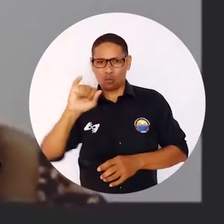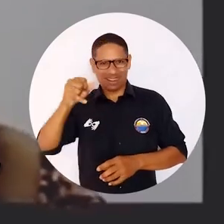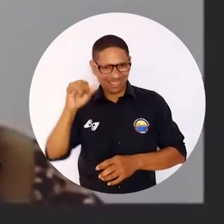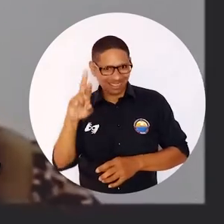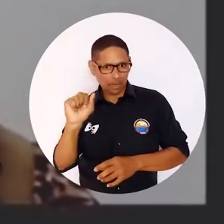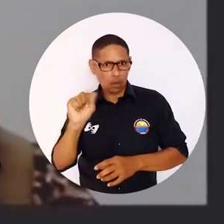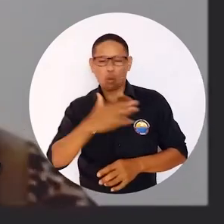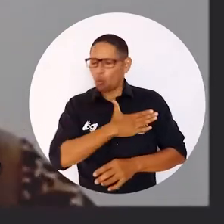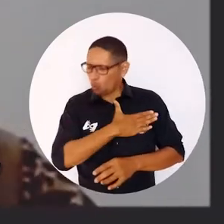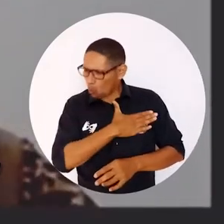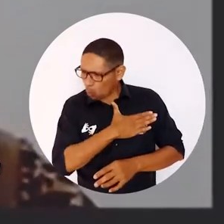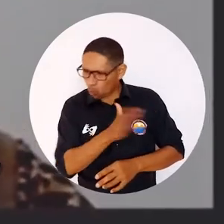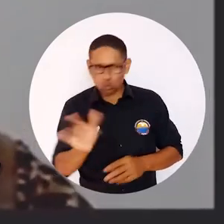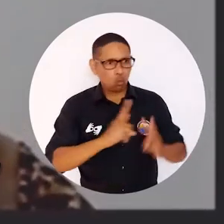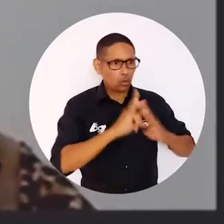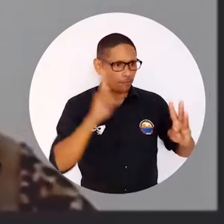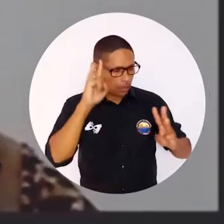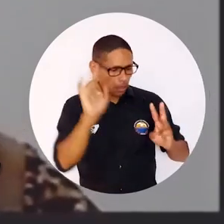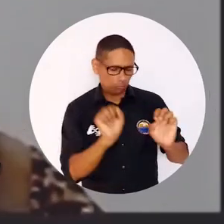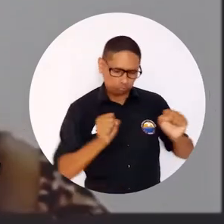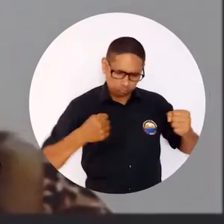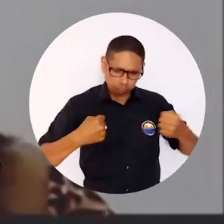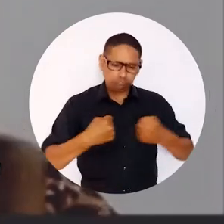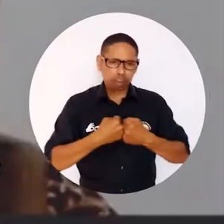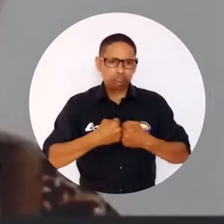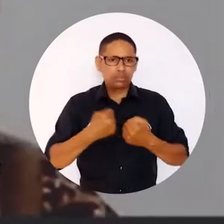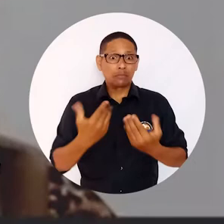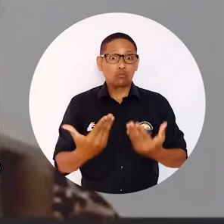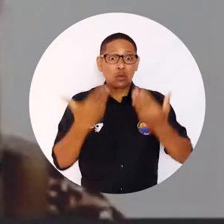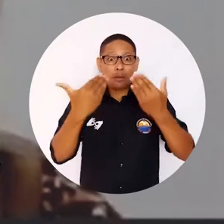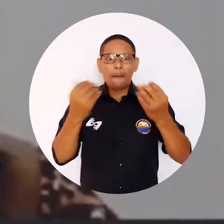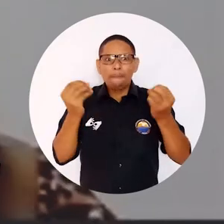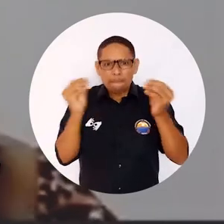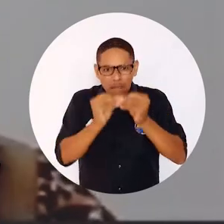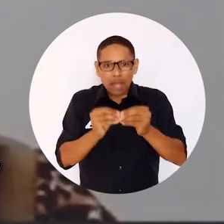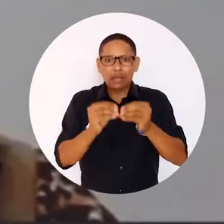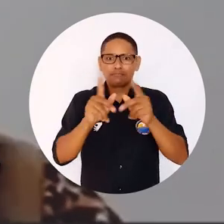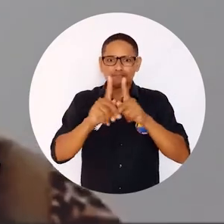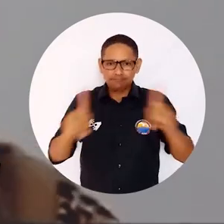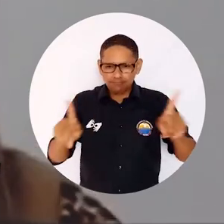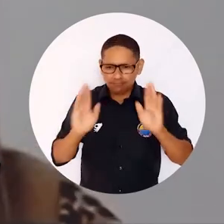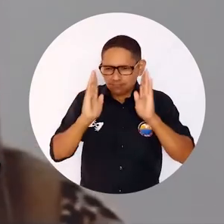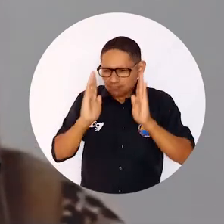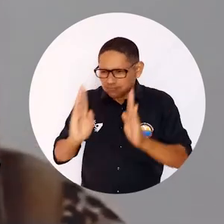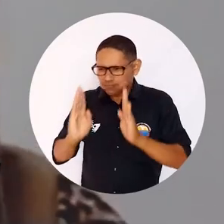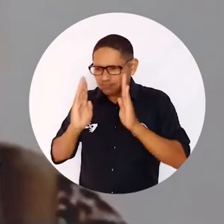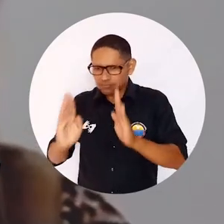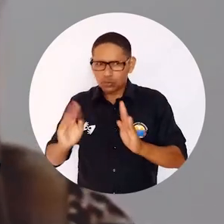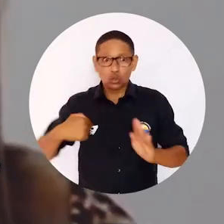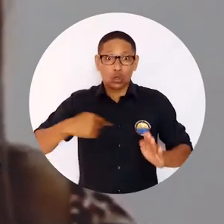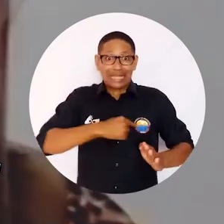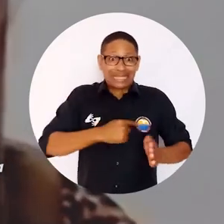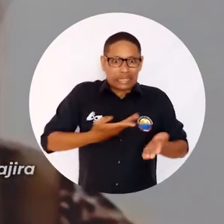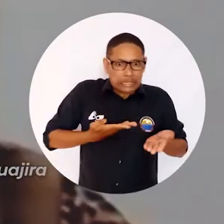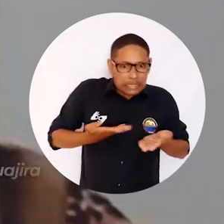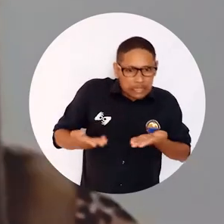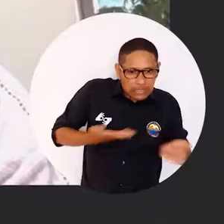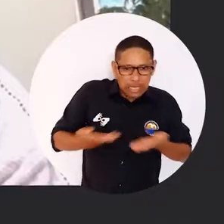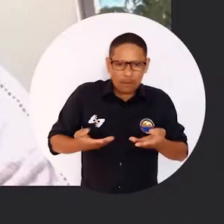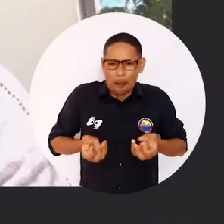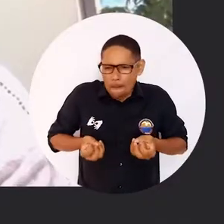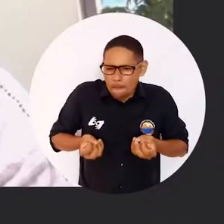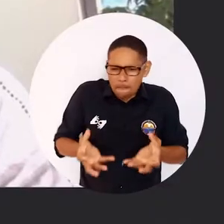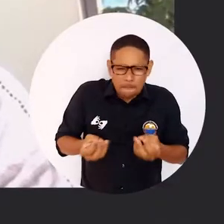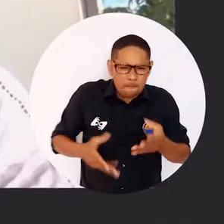a hacer alianza con entidades como la Universidad Magdalena que nos permiten llegar a más personas y nos permiten ofrecer servicios.